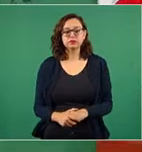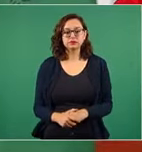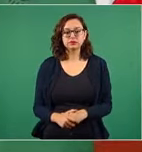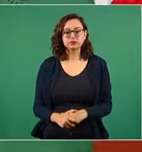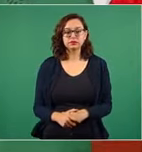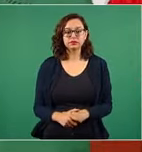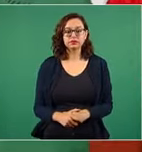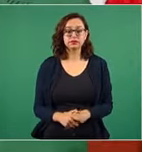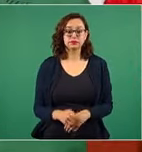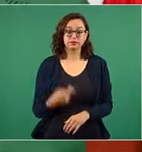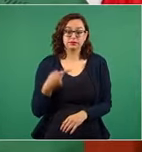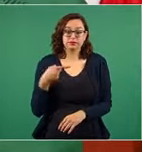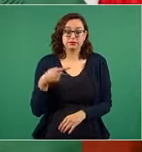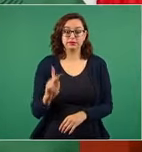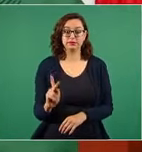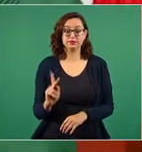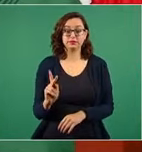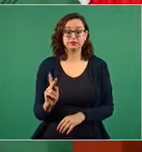pero